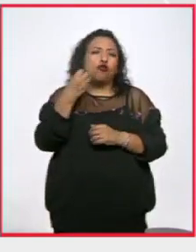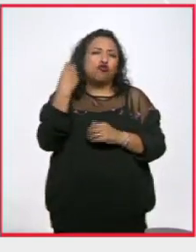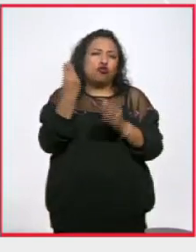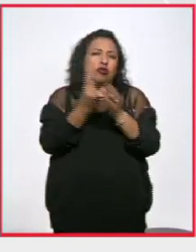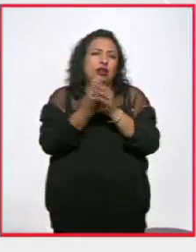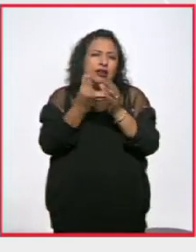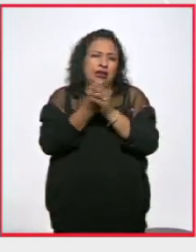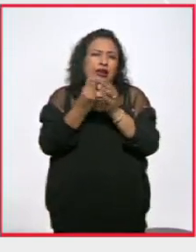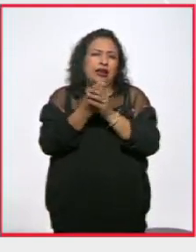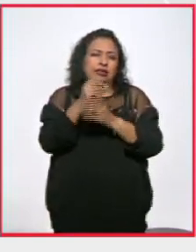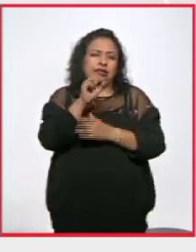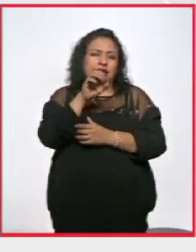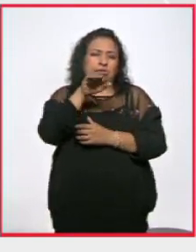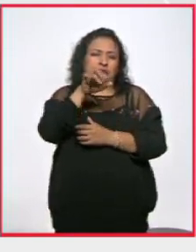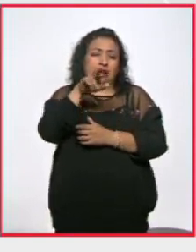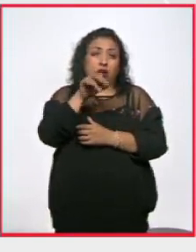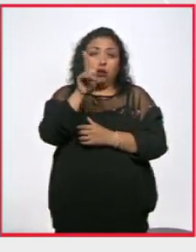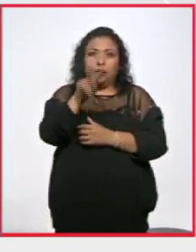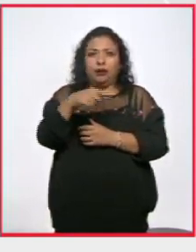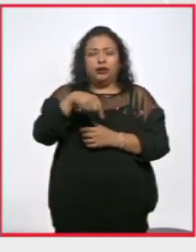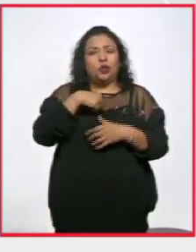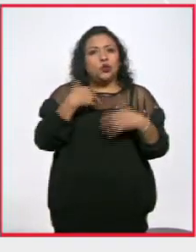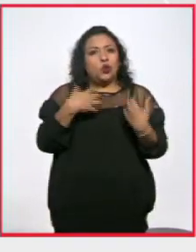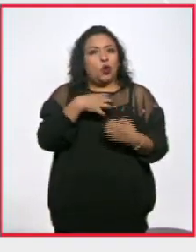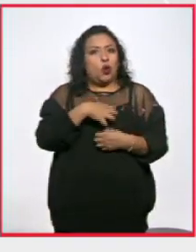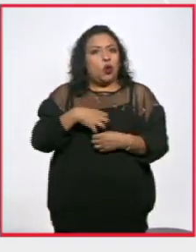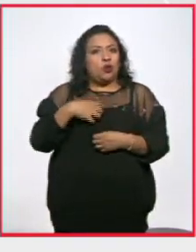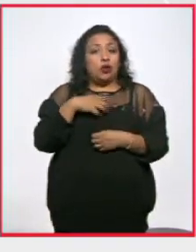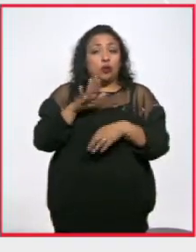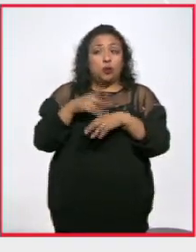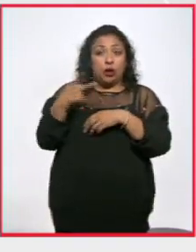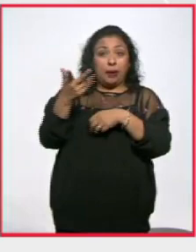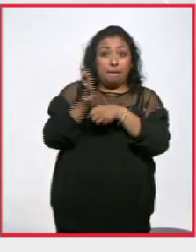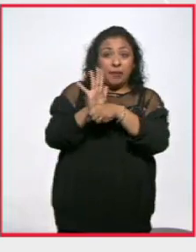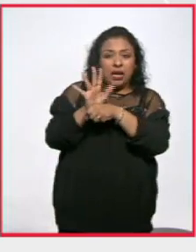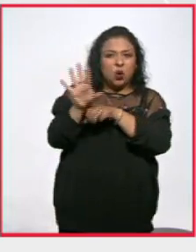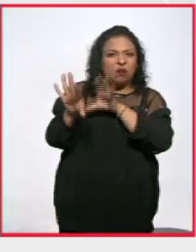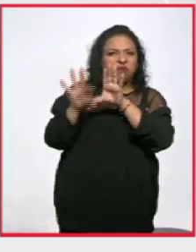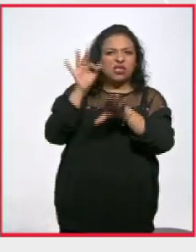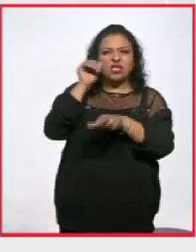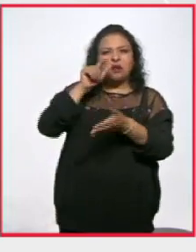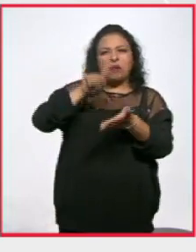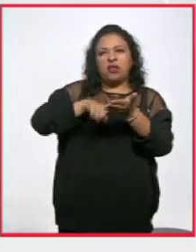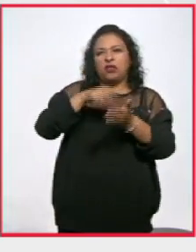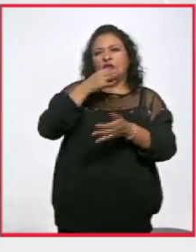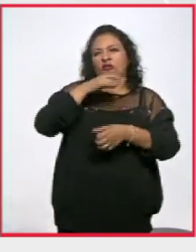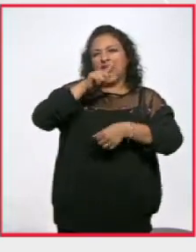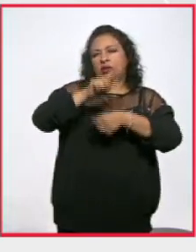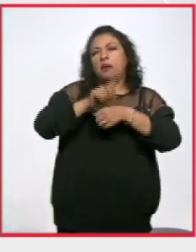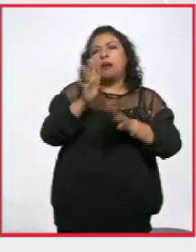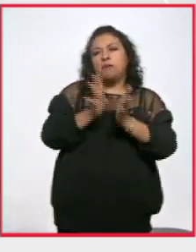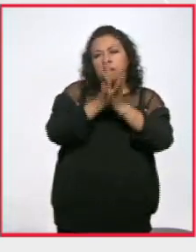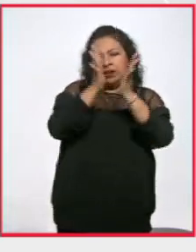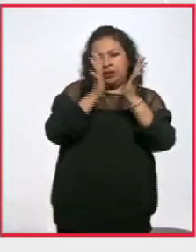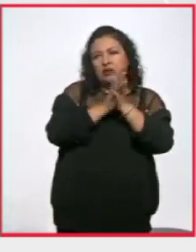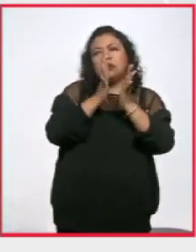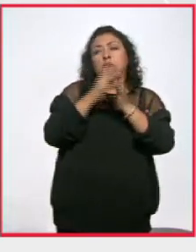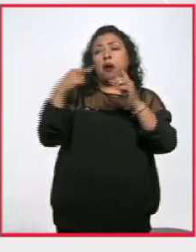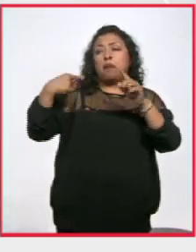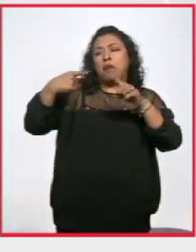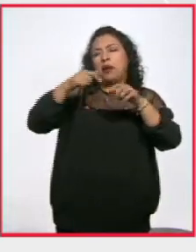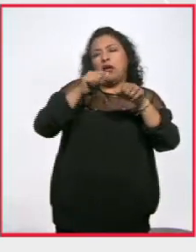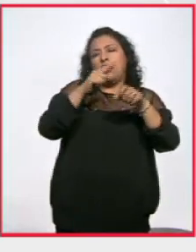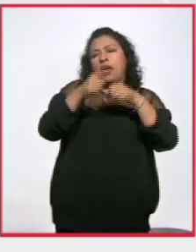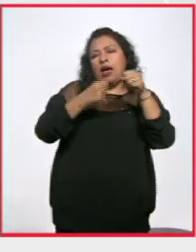nuestro Docs Forum y nos llena de alegría, porque todas sus películas han sido seleccionadas en el festival en diferentes años.